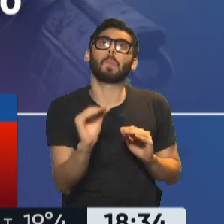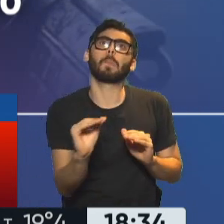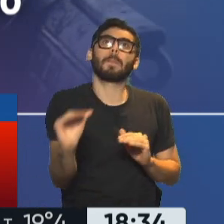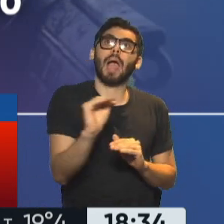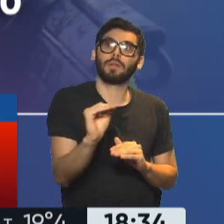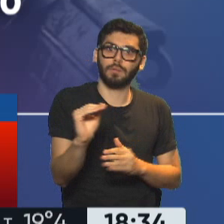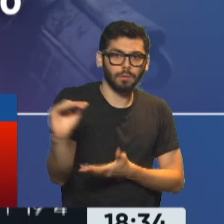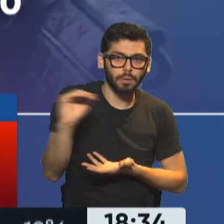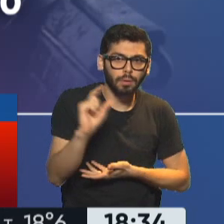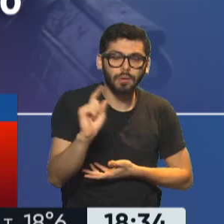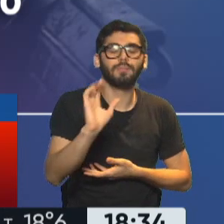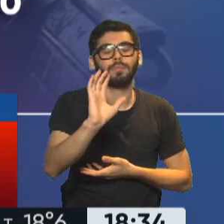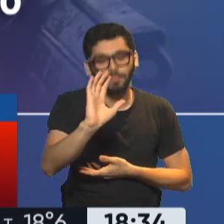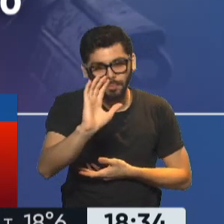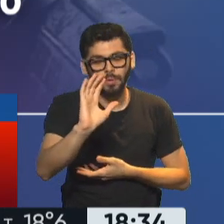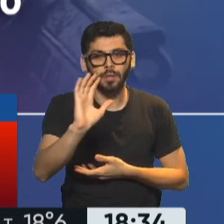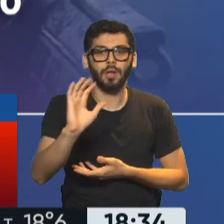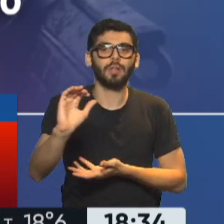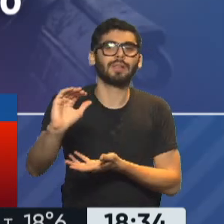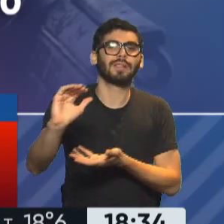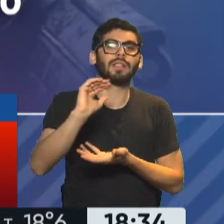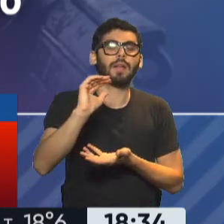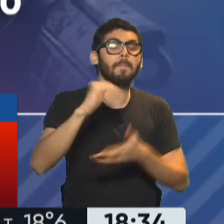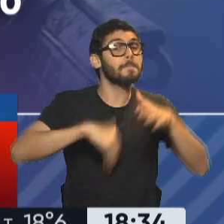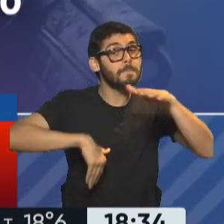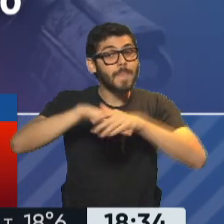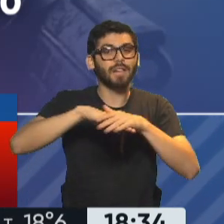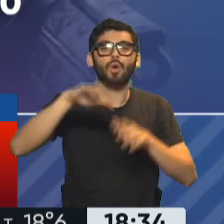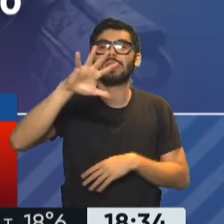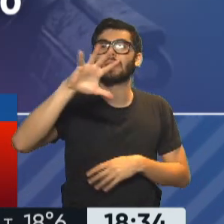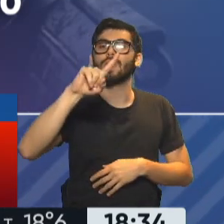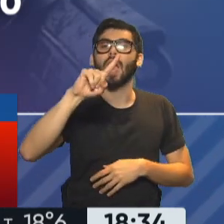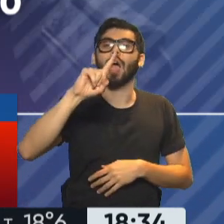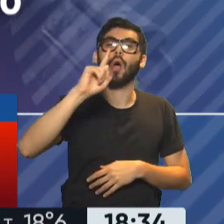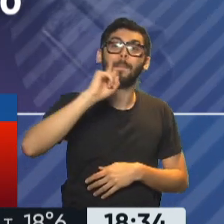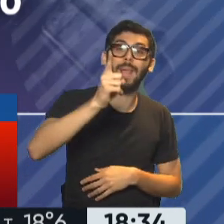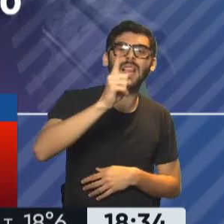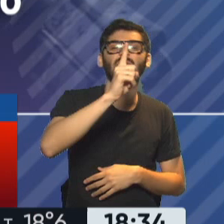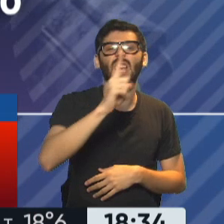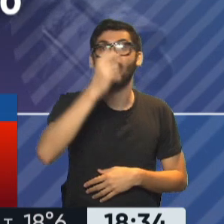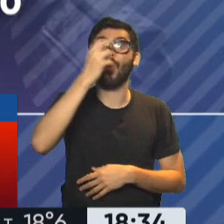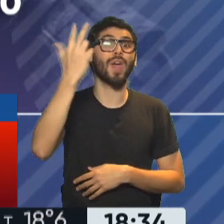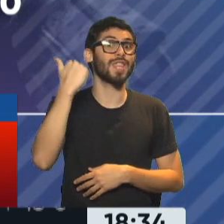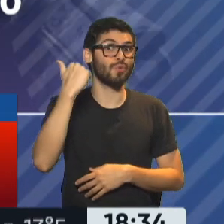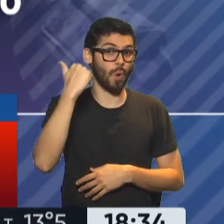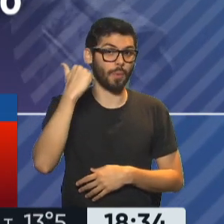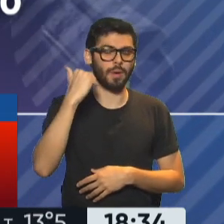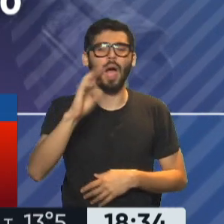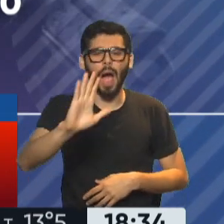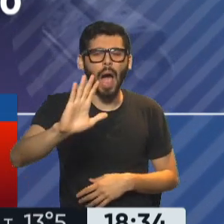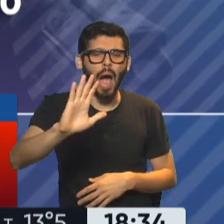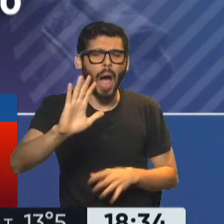subsidiar la diferencia hasta llegar a los 51 mil 129 pesos. Ese es el tope, ¿sí? O sea,